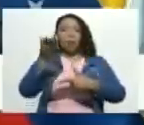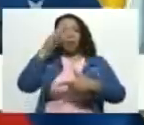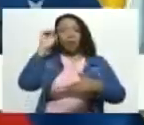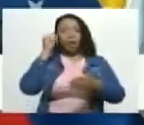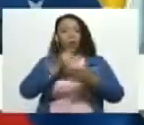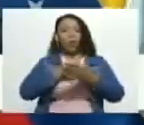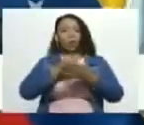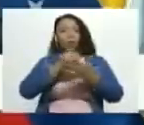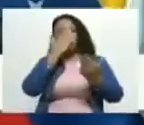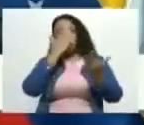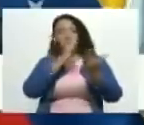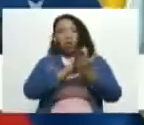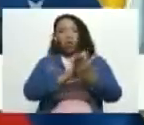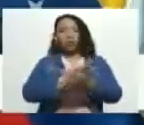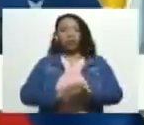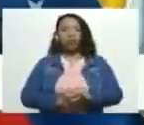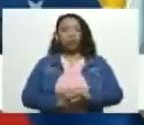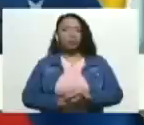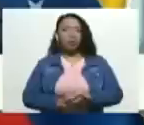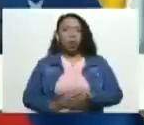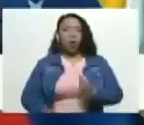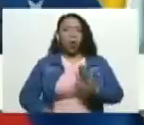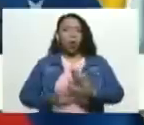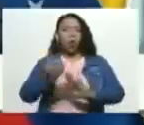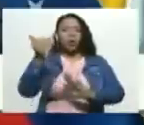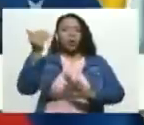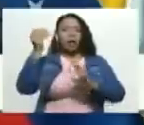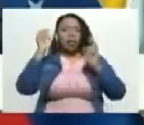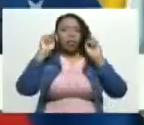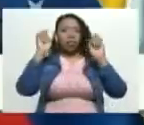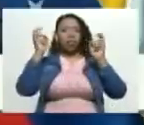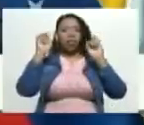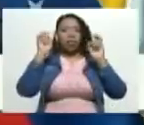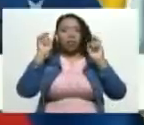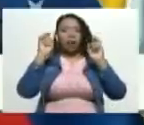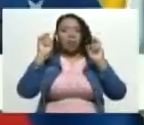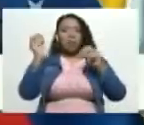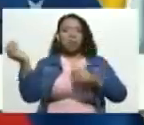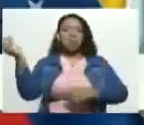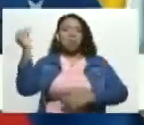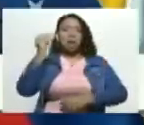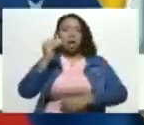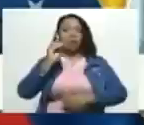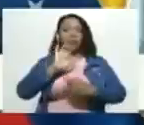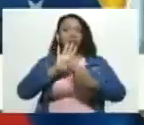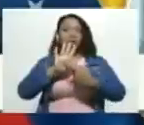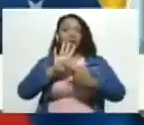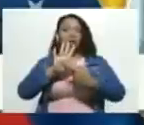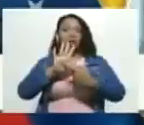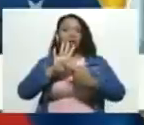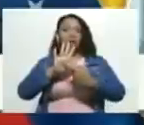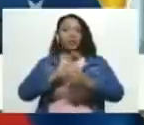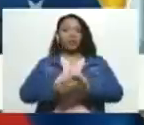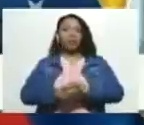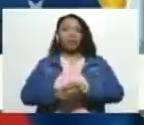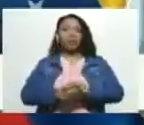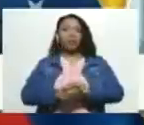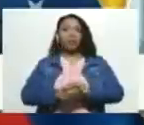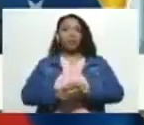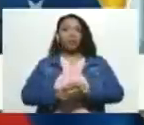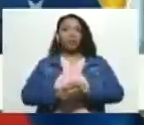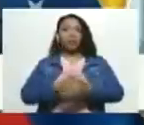frontal contra el delito en su máxima expresión donde